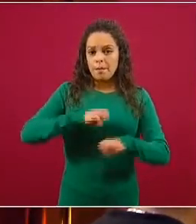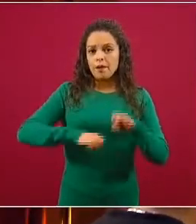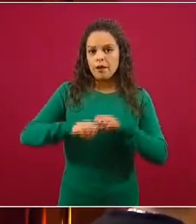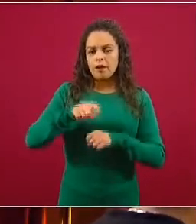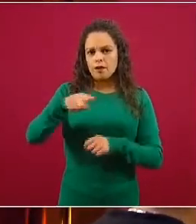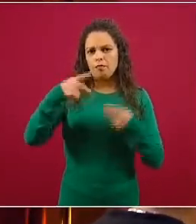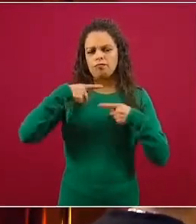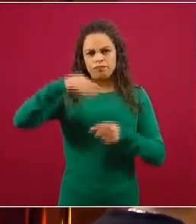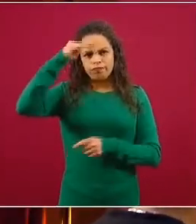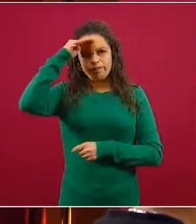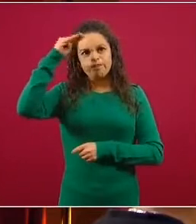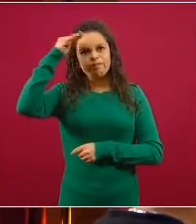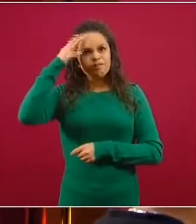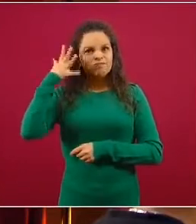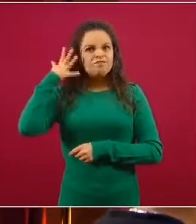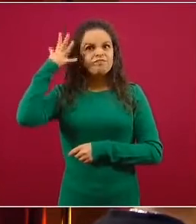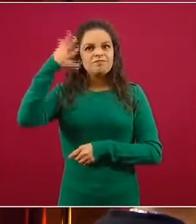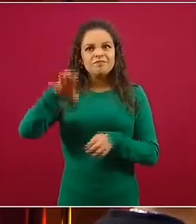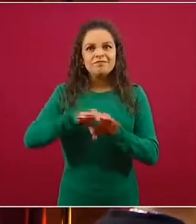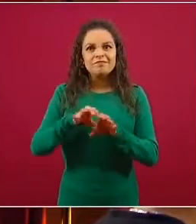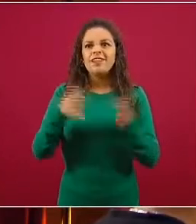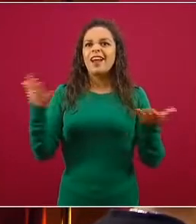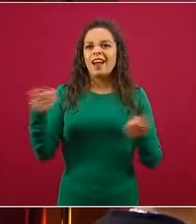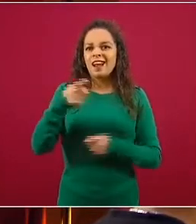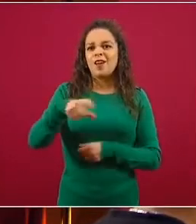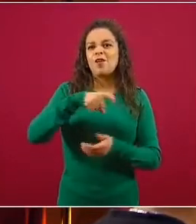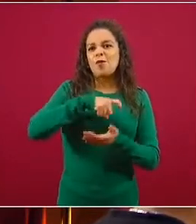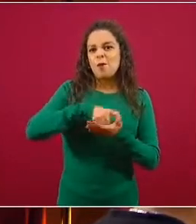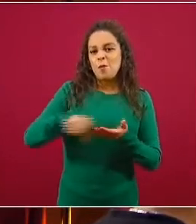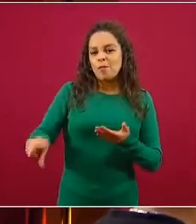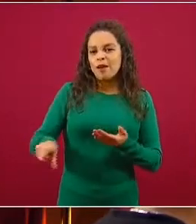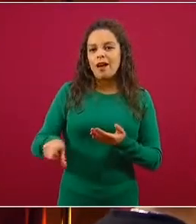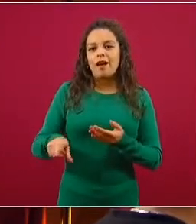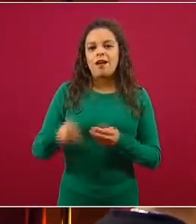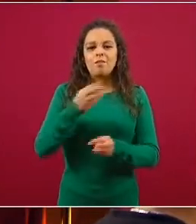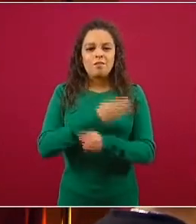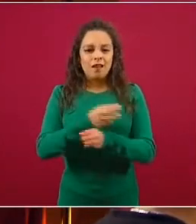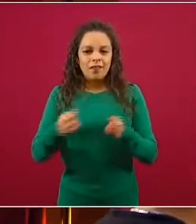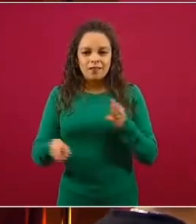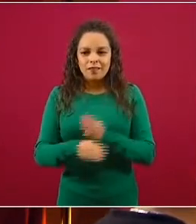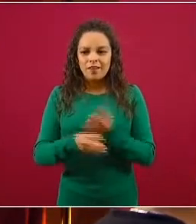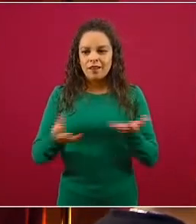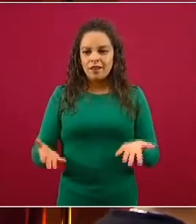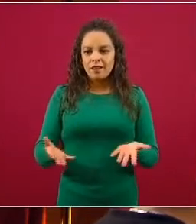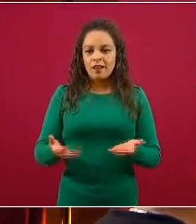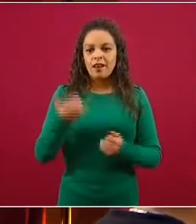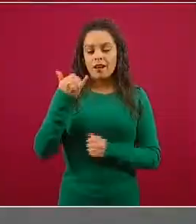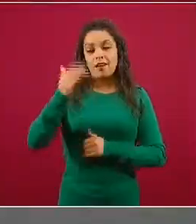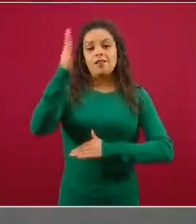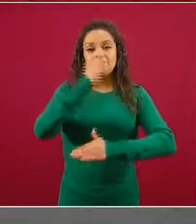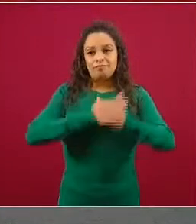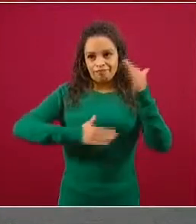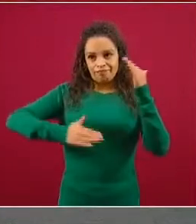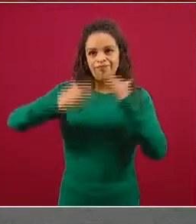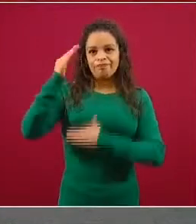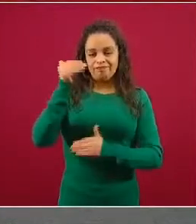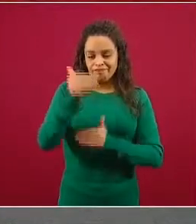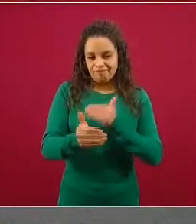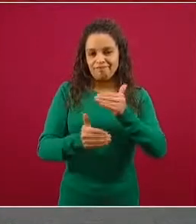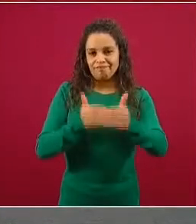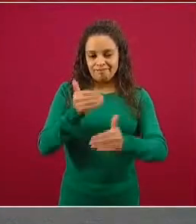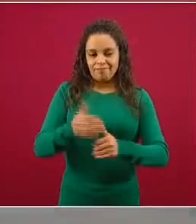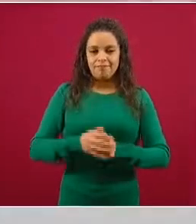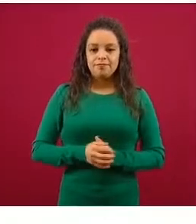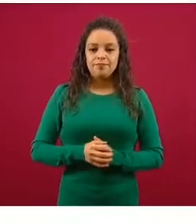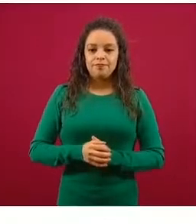adelante, comprando equipo, intentando no solamente mantenerse, sino incluso crecer. Como lo hemos comentado, los